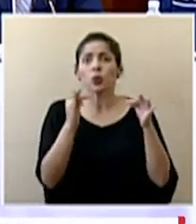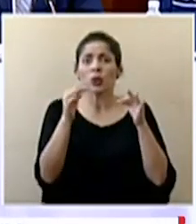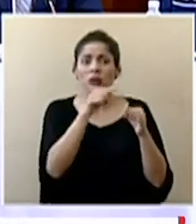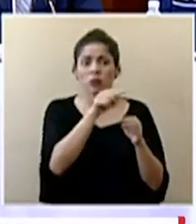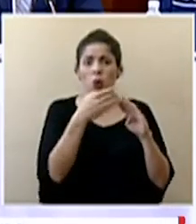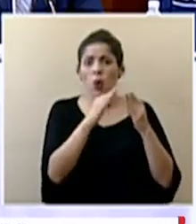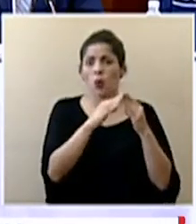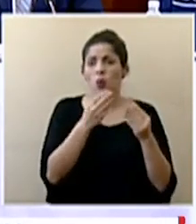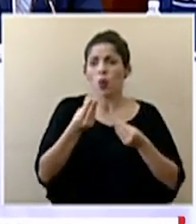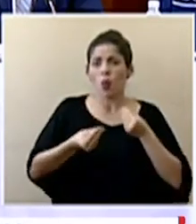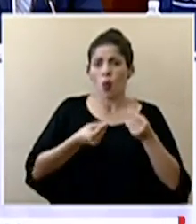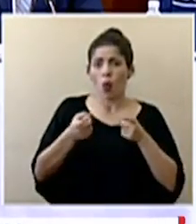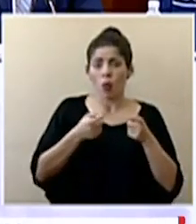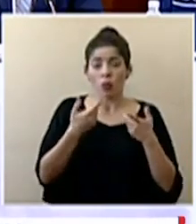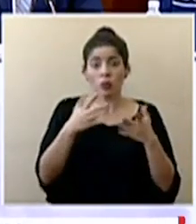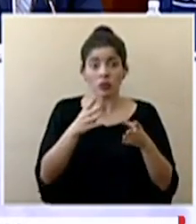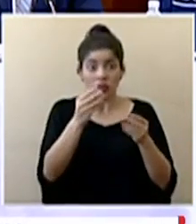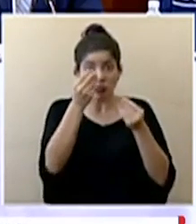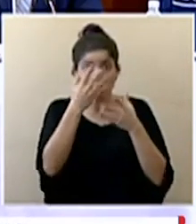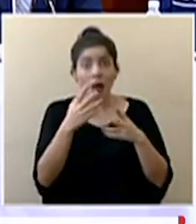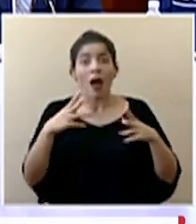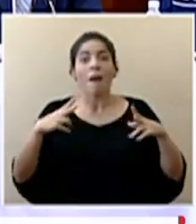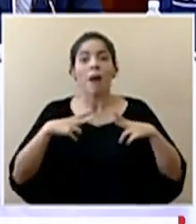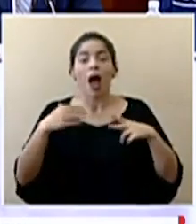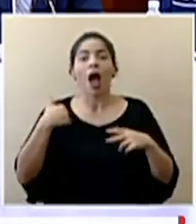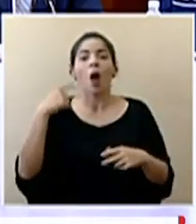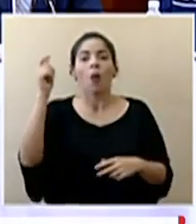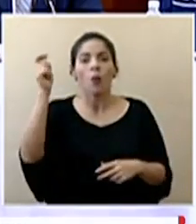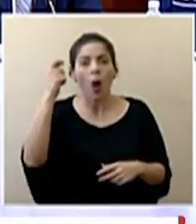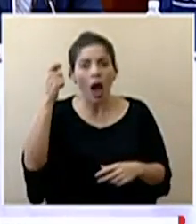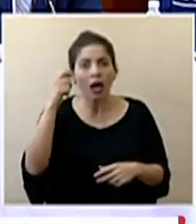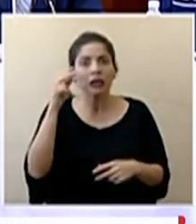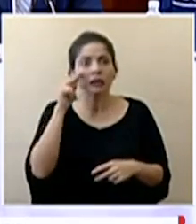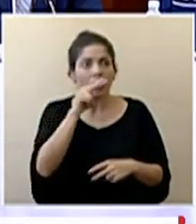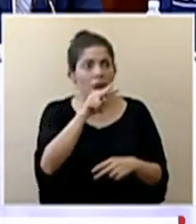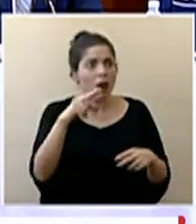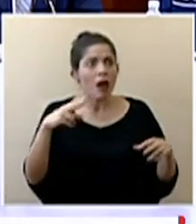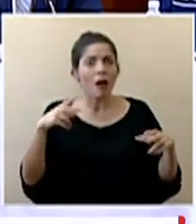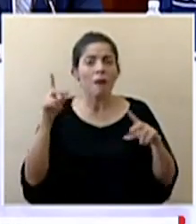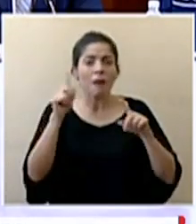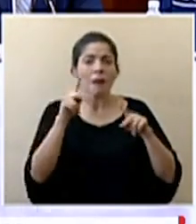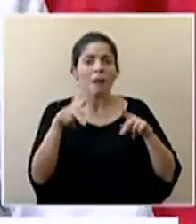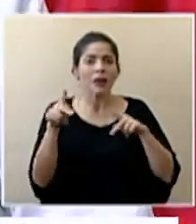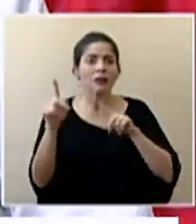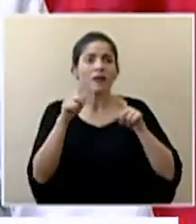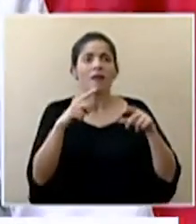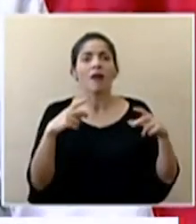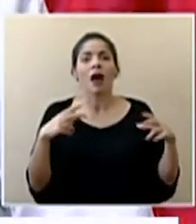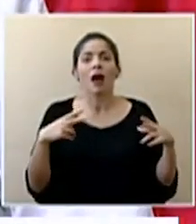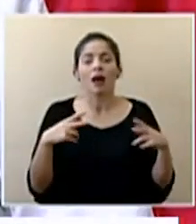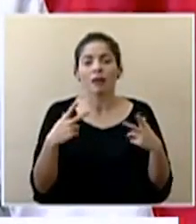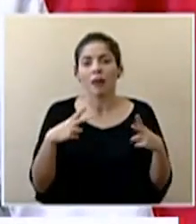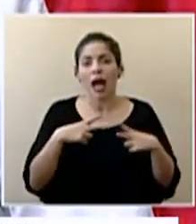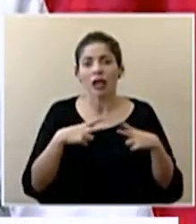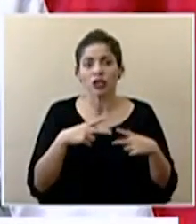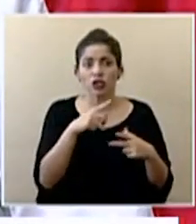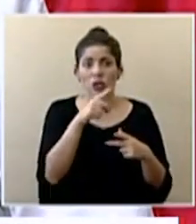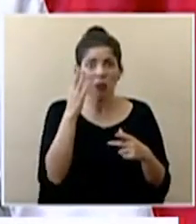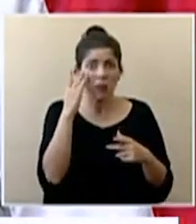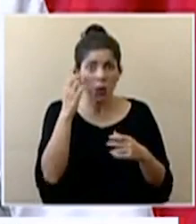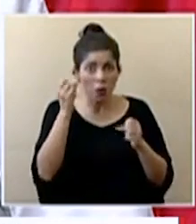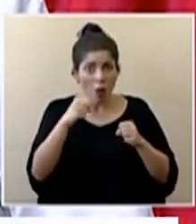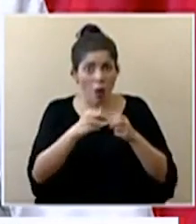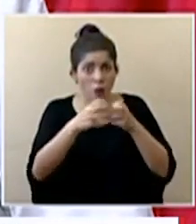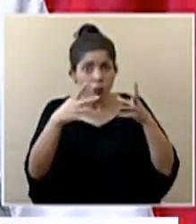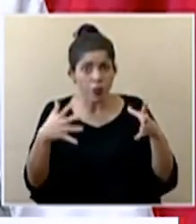comunidades? ¿se tiene el reporte de vacacionistas en Guanacaste? ¿hay preocupación de que los casos se disparen por ejemplo en esta provincia? Sí, hemos hecho